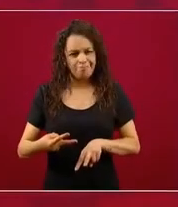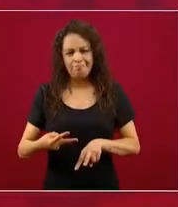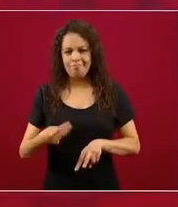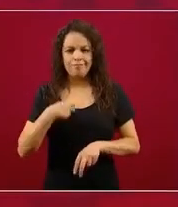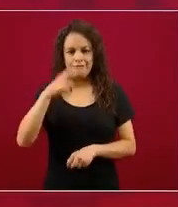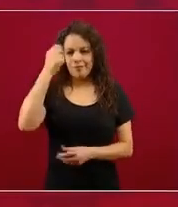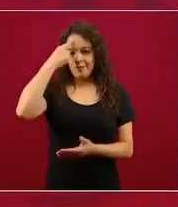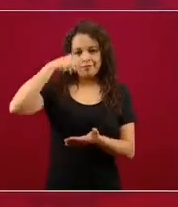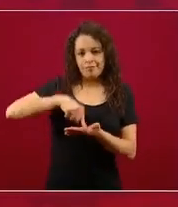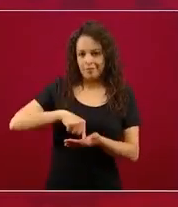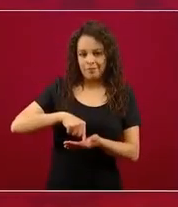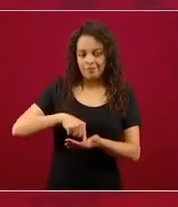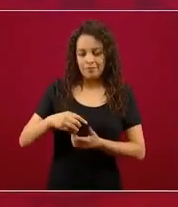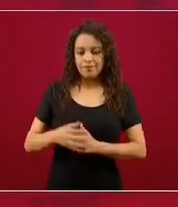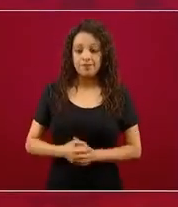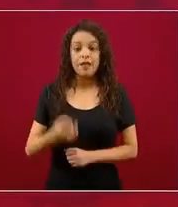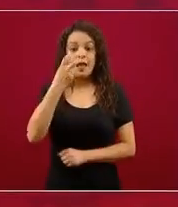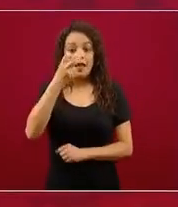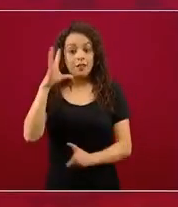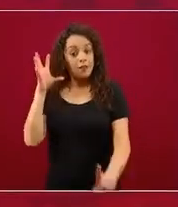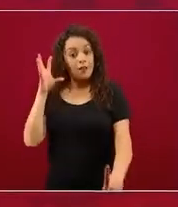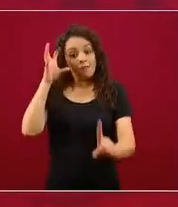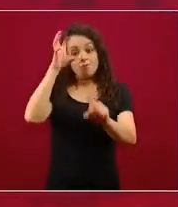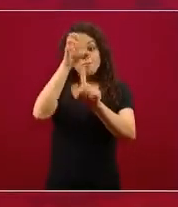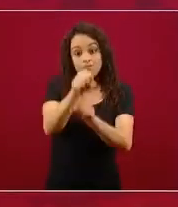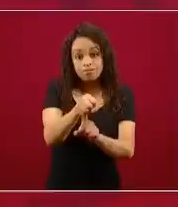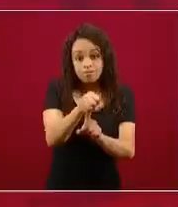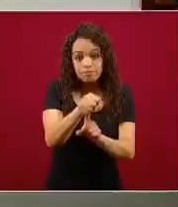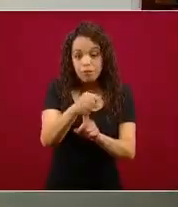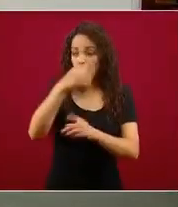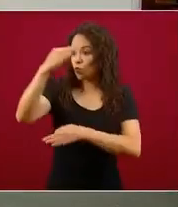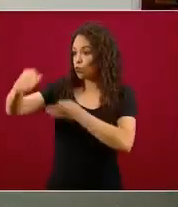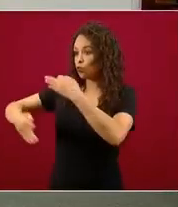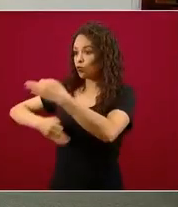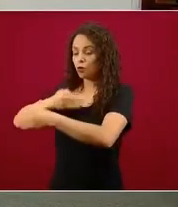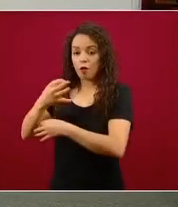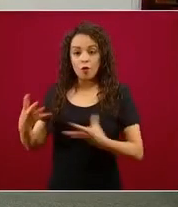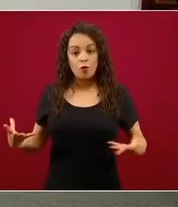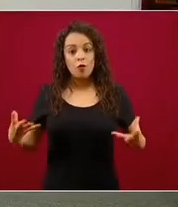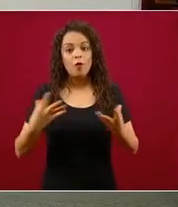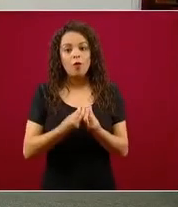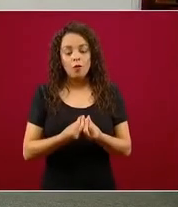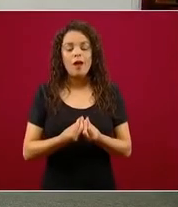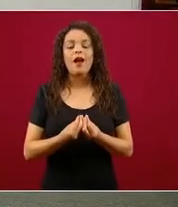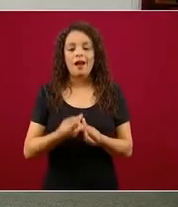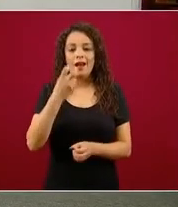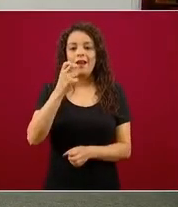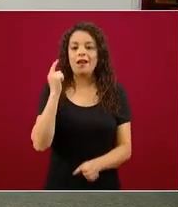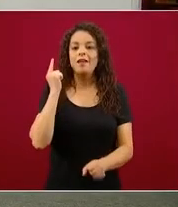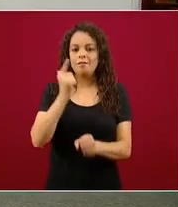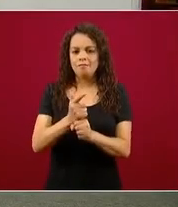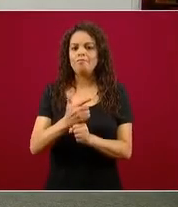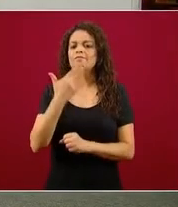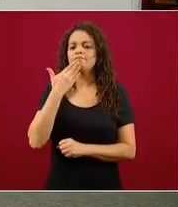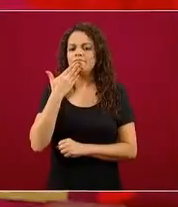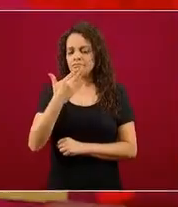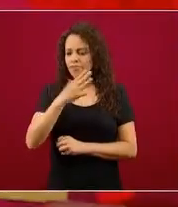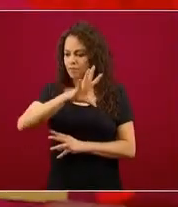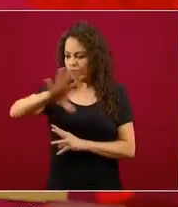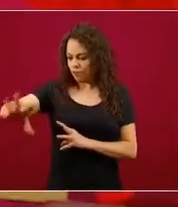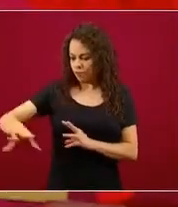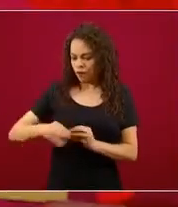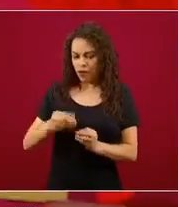En la medida en que nos enfocamos a ese propósito común, encontramos esta complementariedad que nos permite con toda